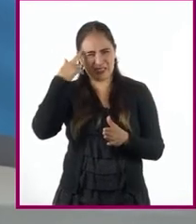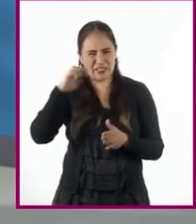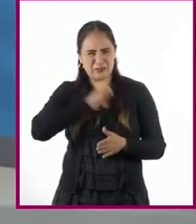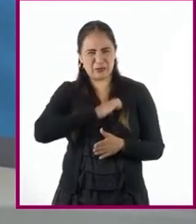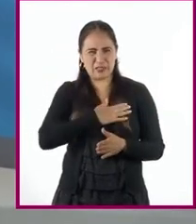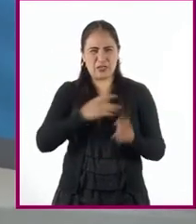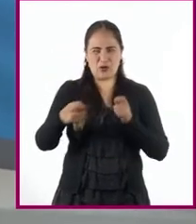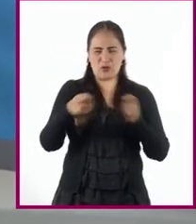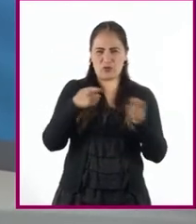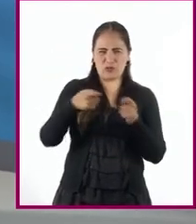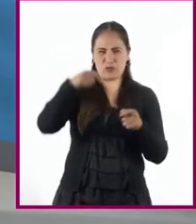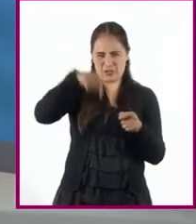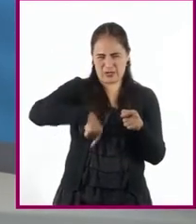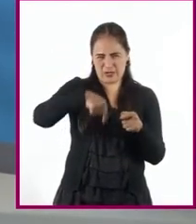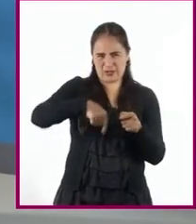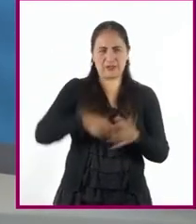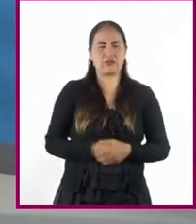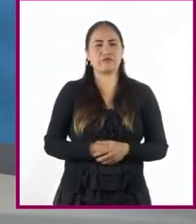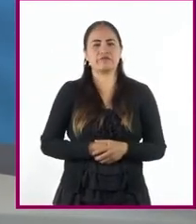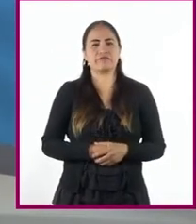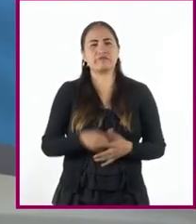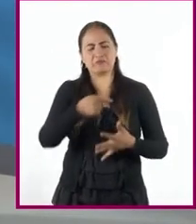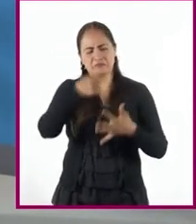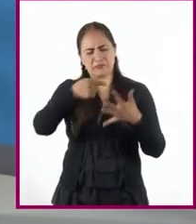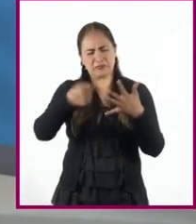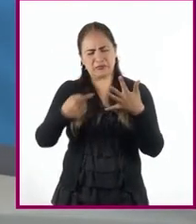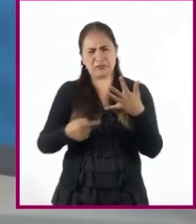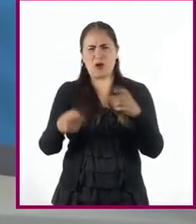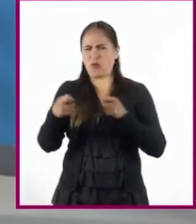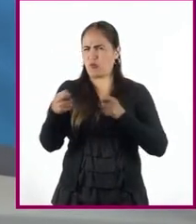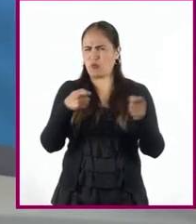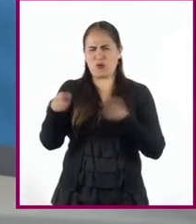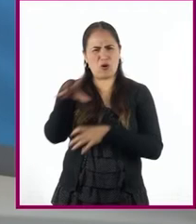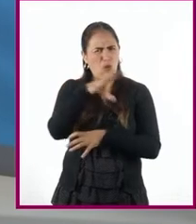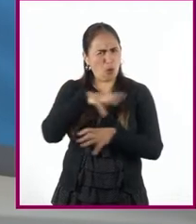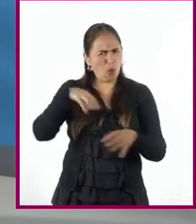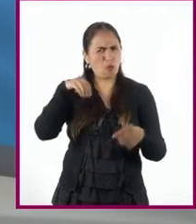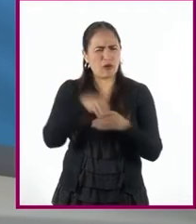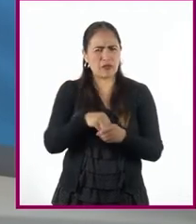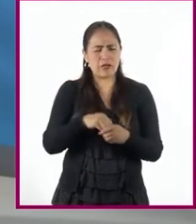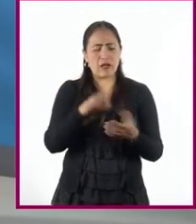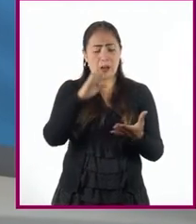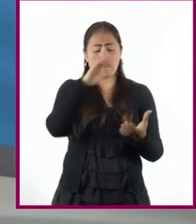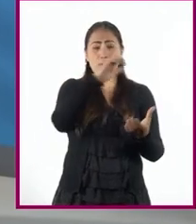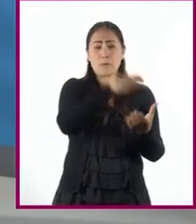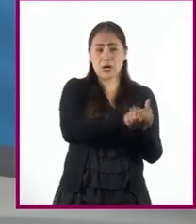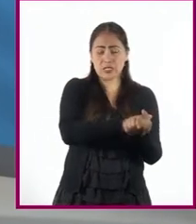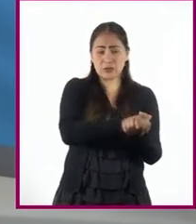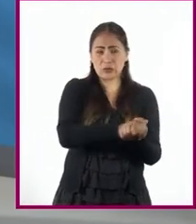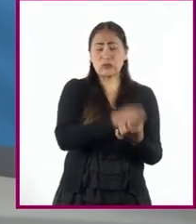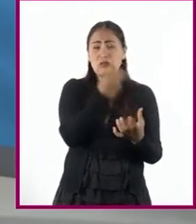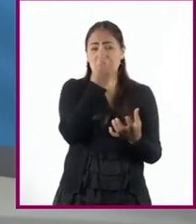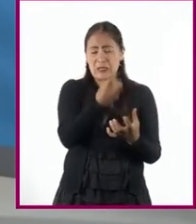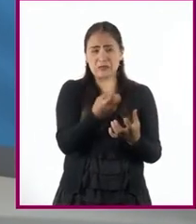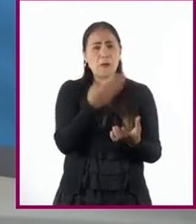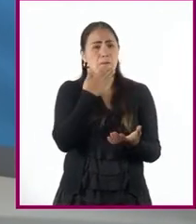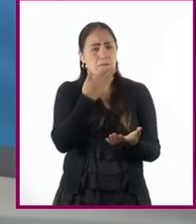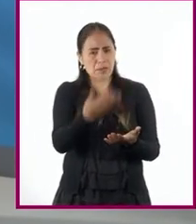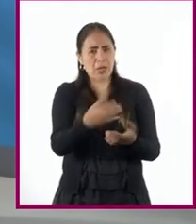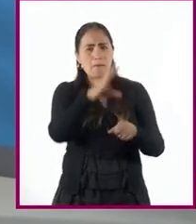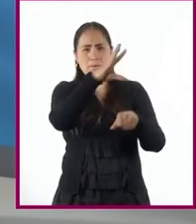regulaba prácticamente todos los aspectos de la vida. El sacramento del matrimonio era la única unión válida.